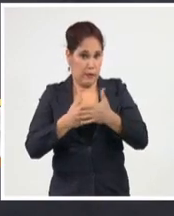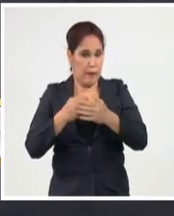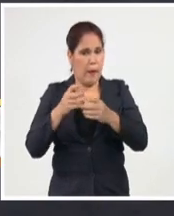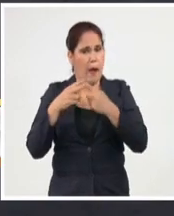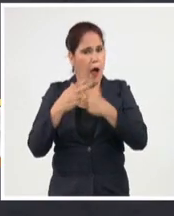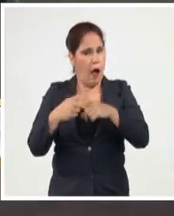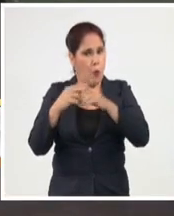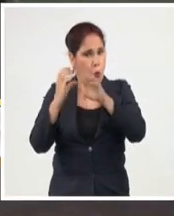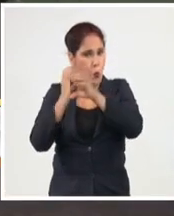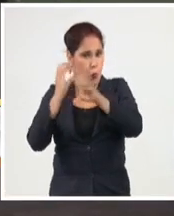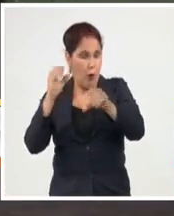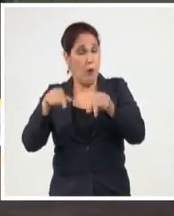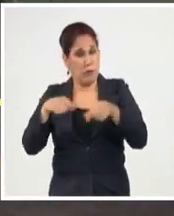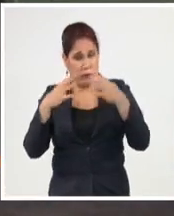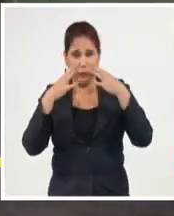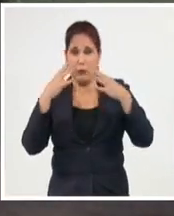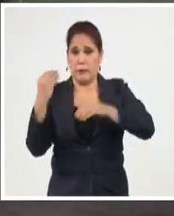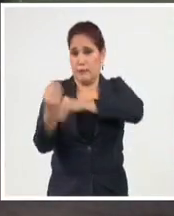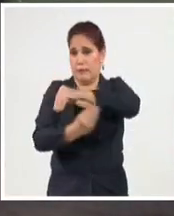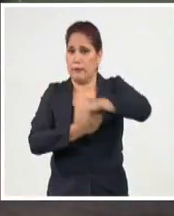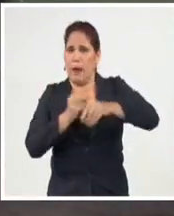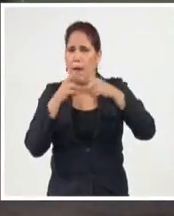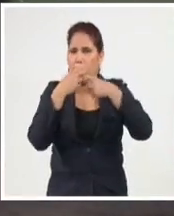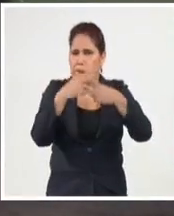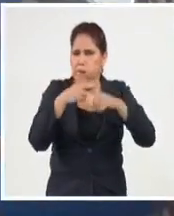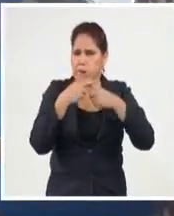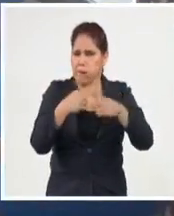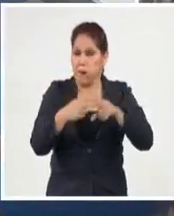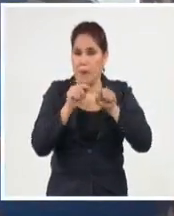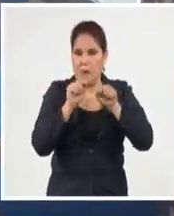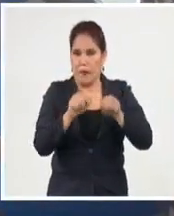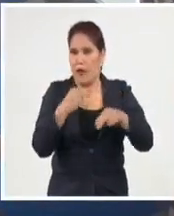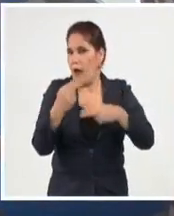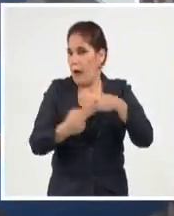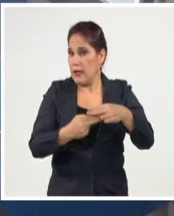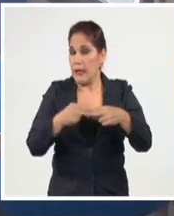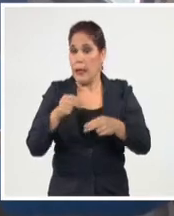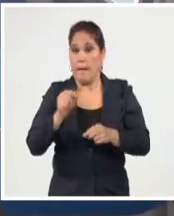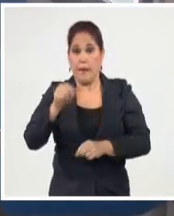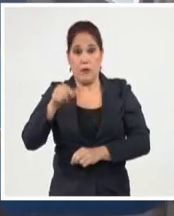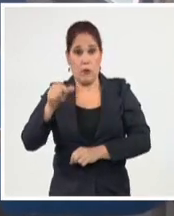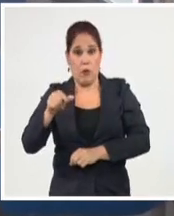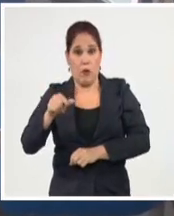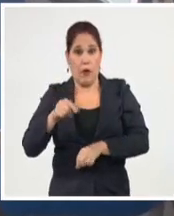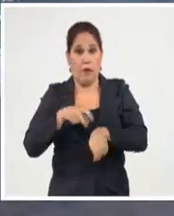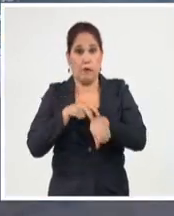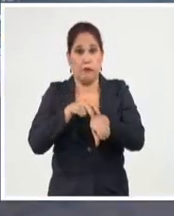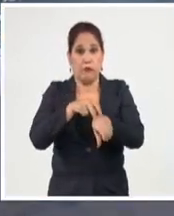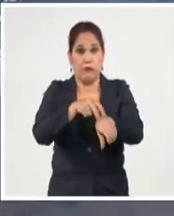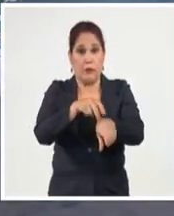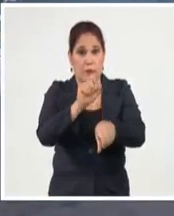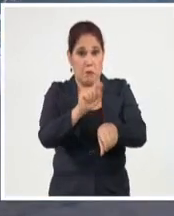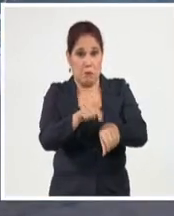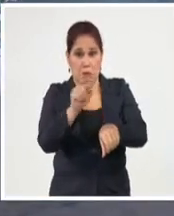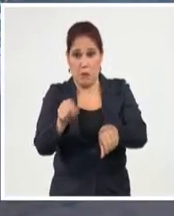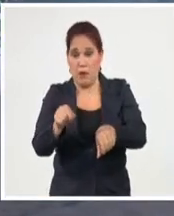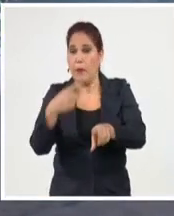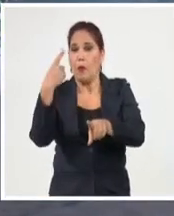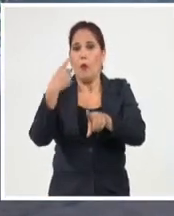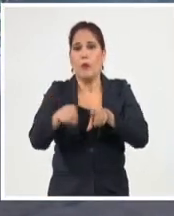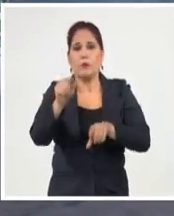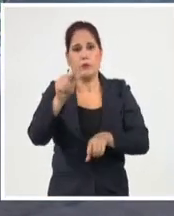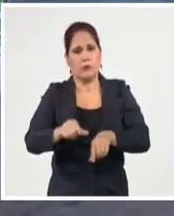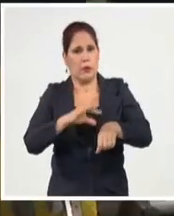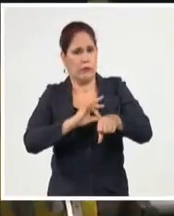decisiva en tiempos de COVID-19. Encargados del traslado del personal sanitario de la provincia y también de